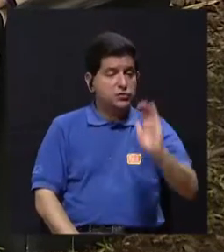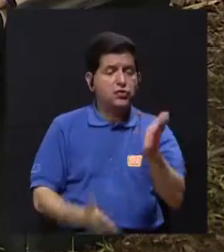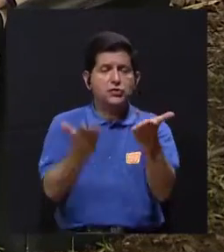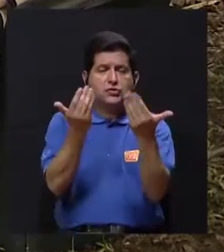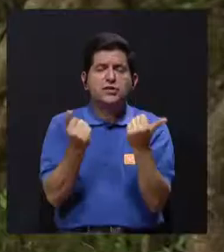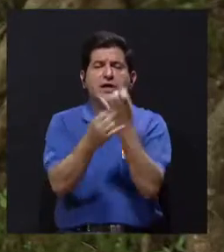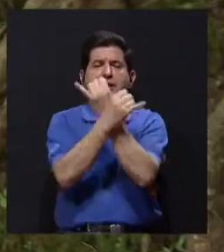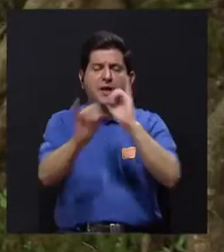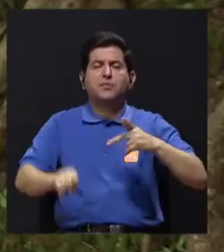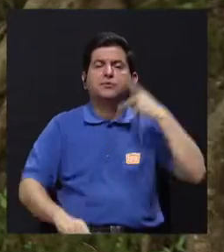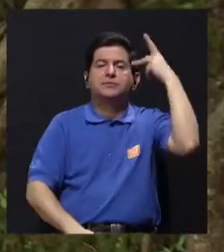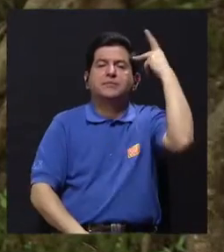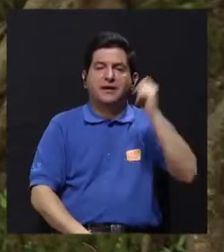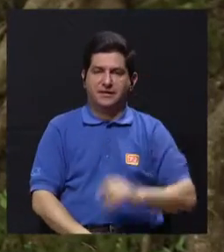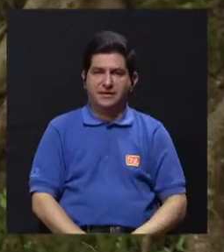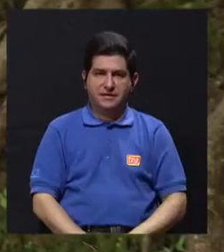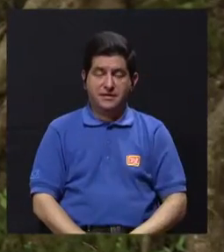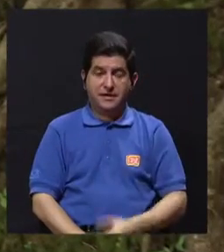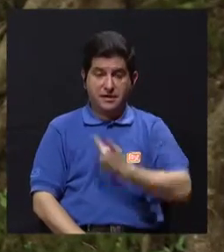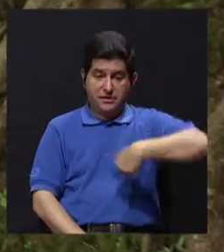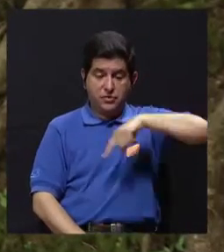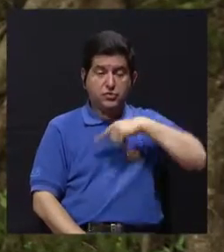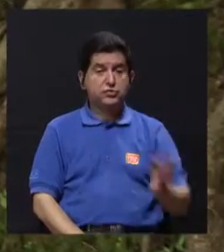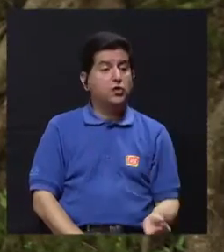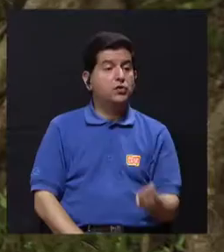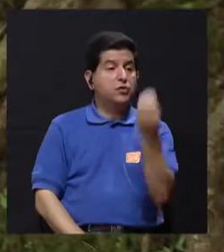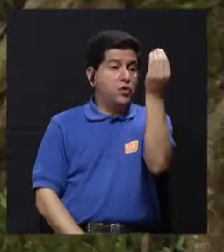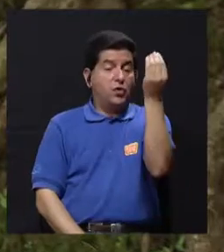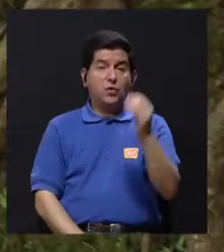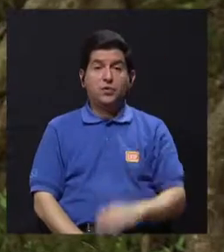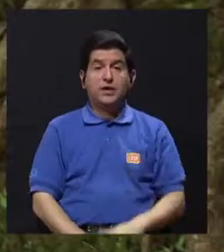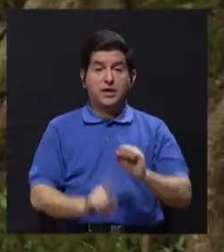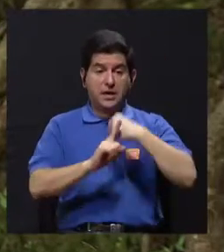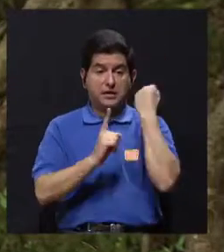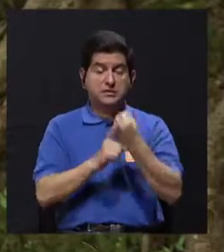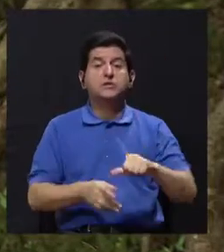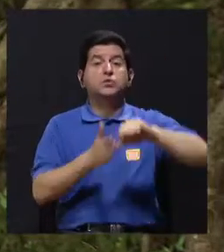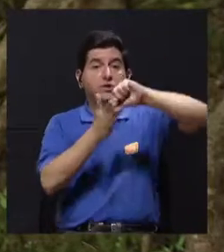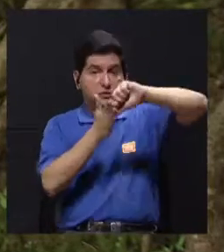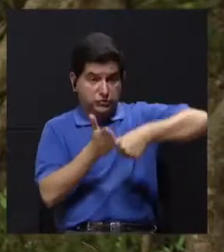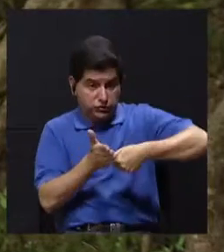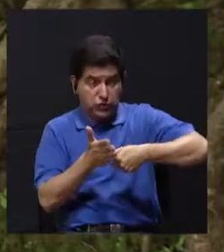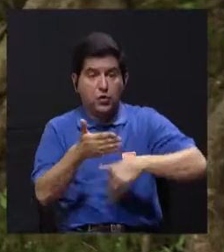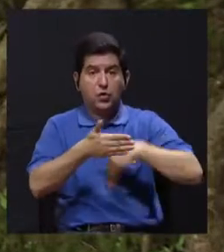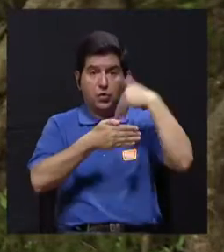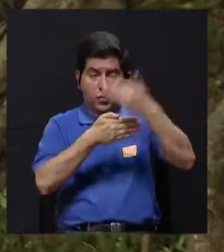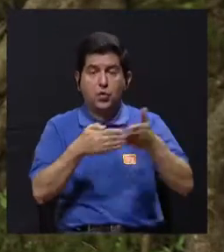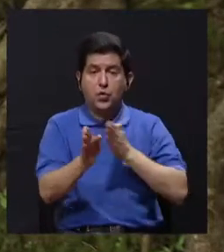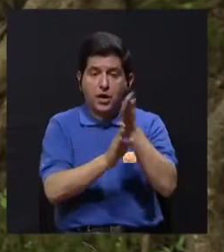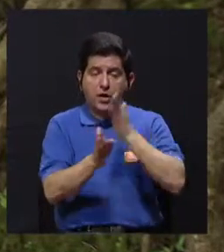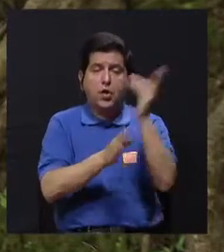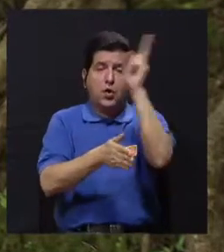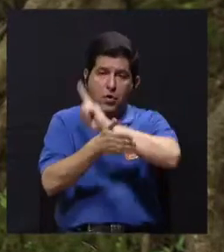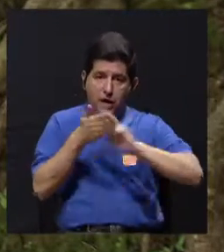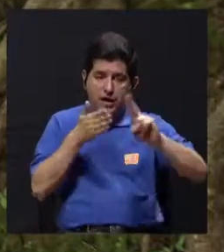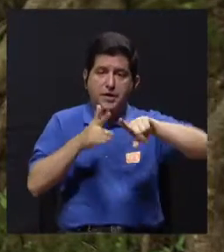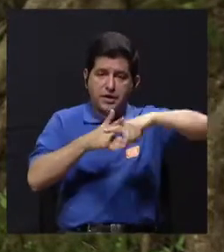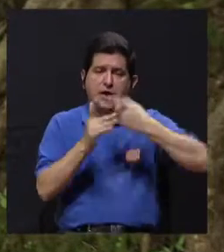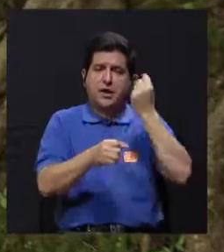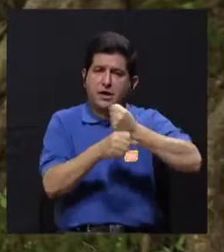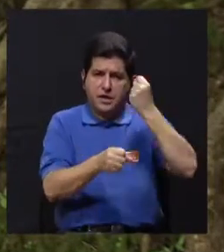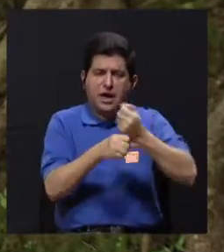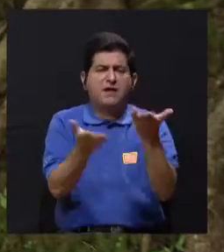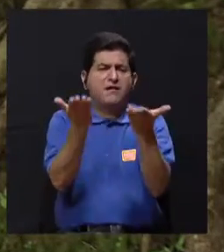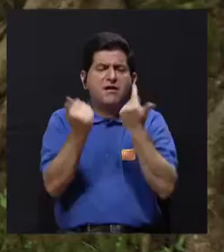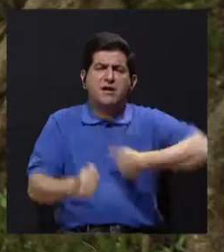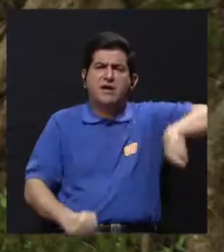independientes. Cuando somos niños queremos ser independientes de nuestros papás. Esto cuando nos volvemos adolescentes es muchísimo más marcado. Luego entramos a